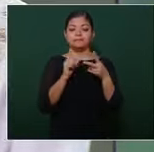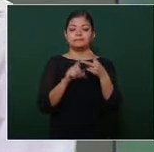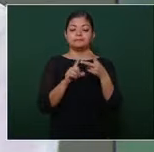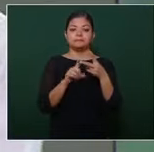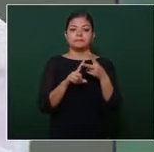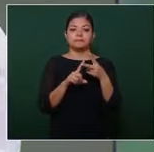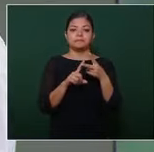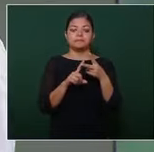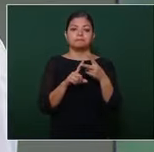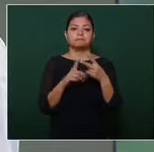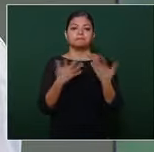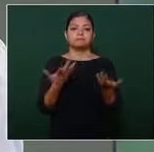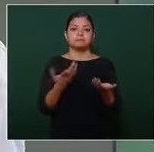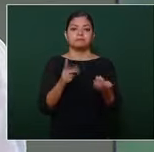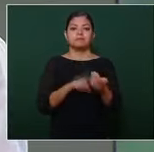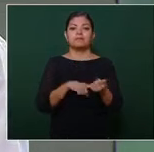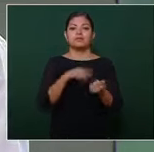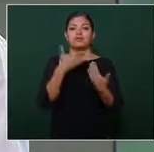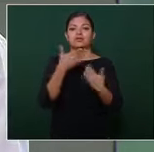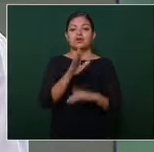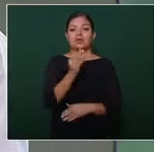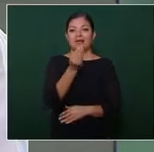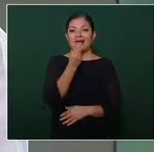es lo de los alimentos